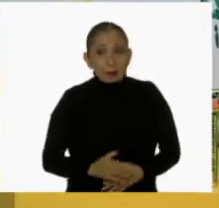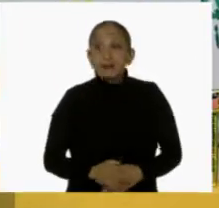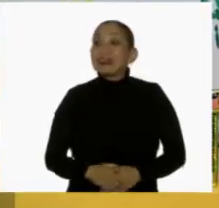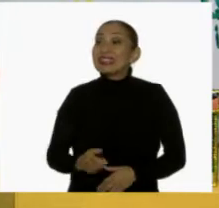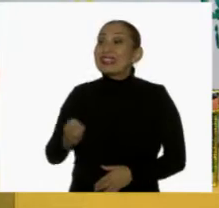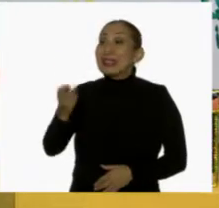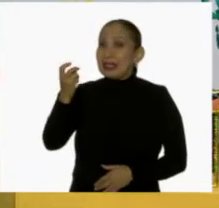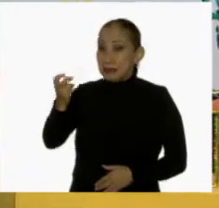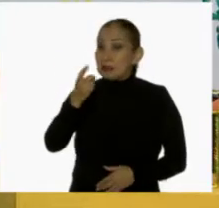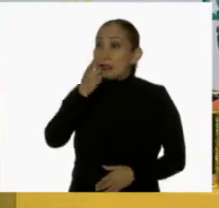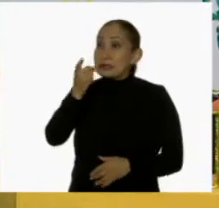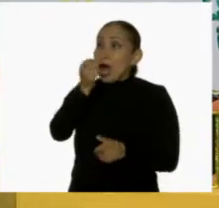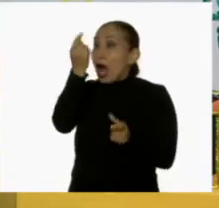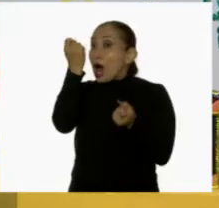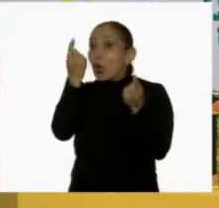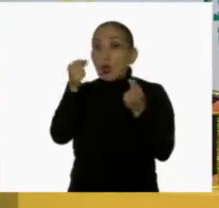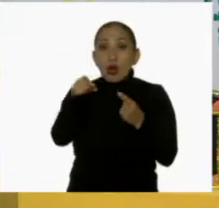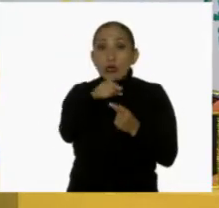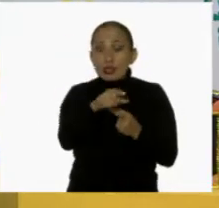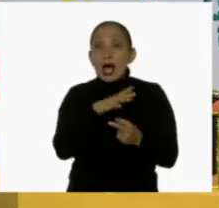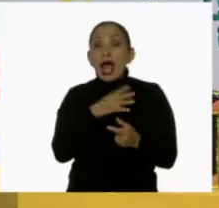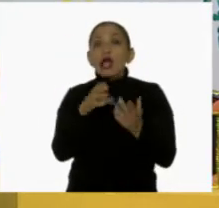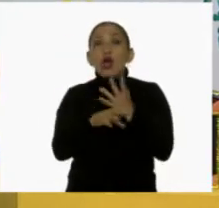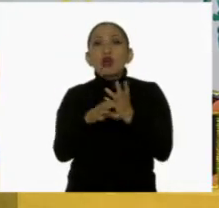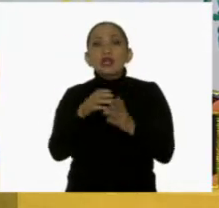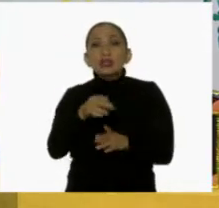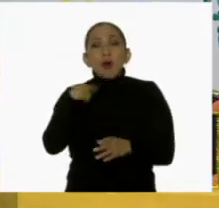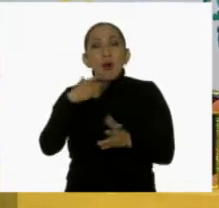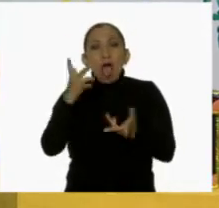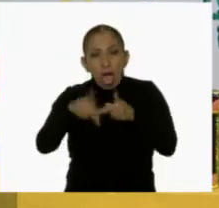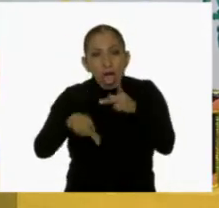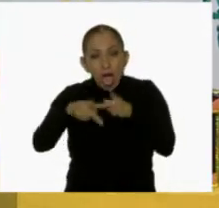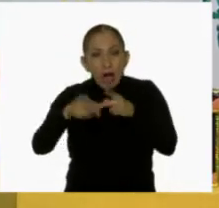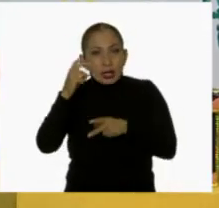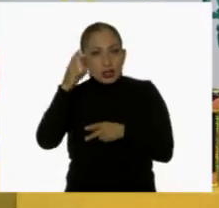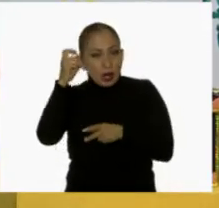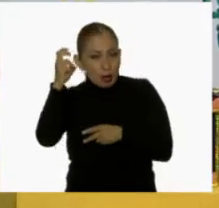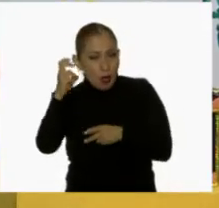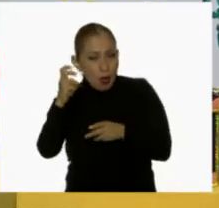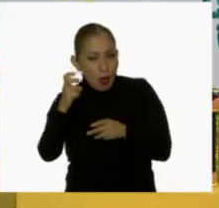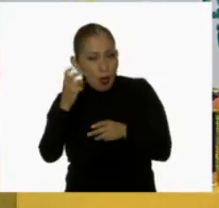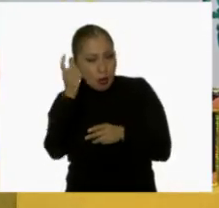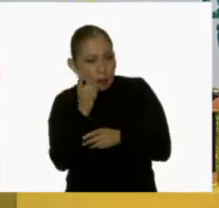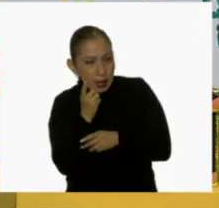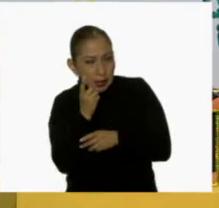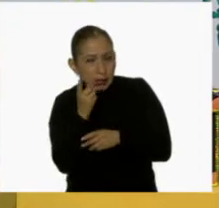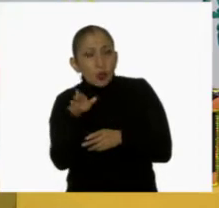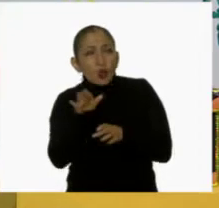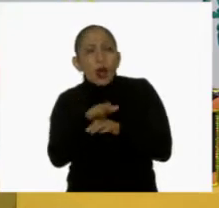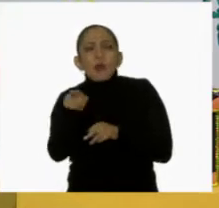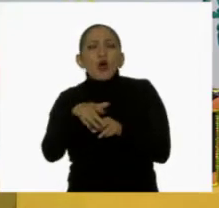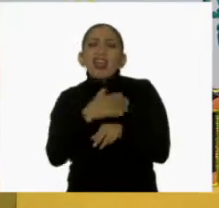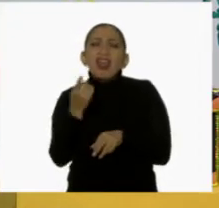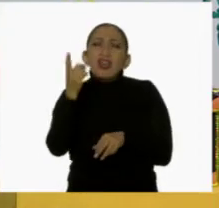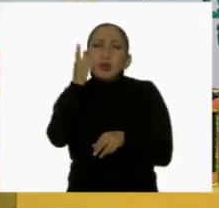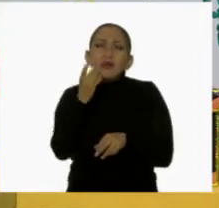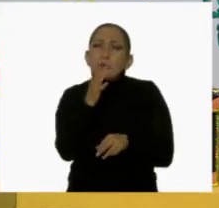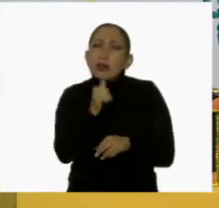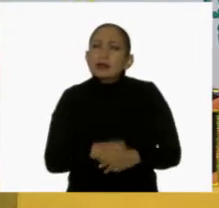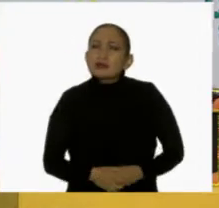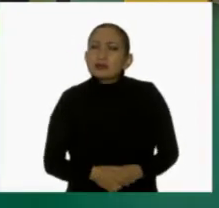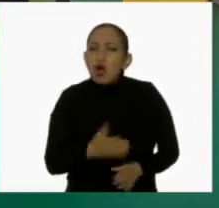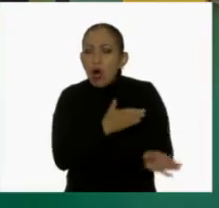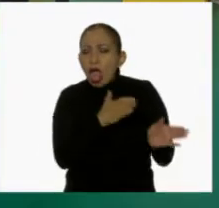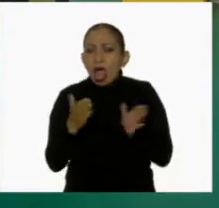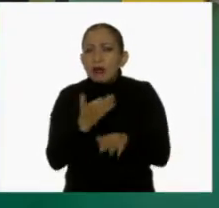Exacto. Como dicen por ahí, hay cosas que nos quitan el sueño. En tu caso, ¿cuál piensas que podría ser esa razón? Mmm,